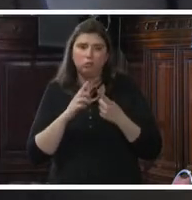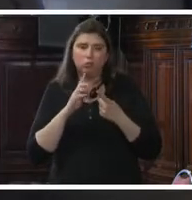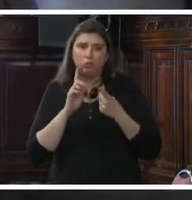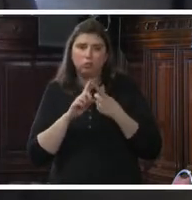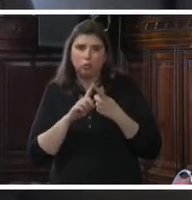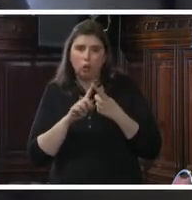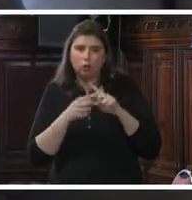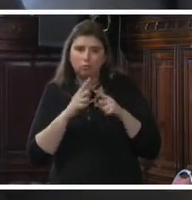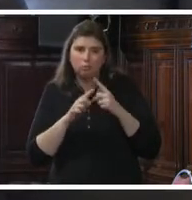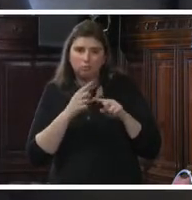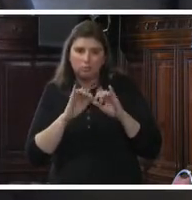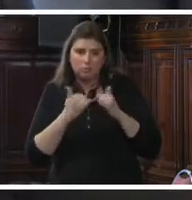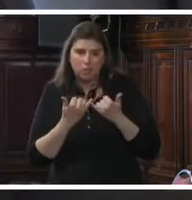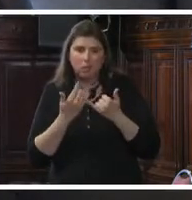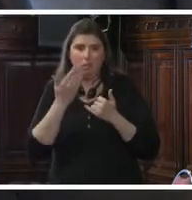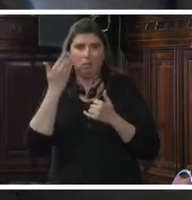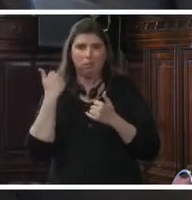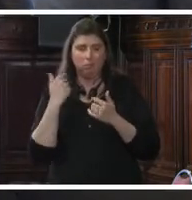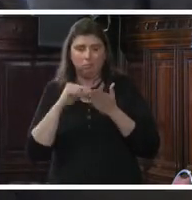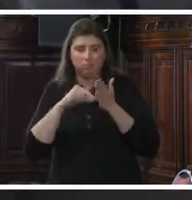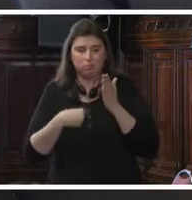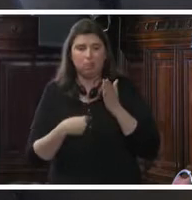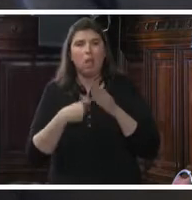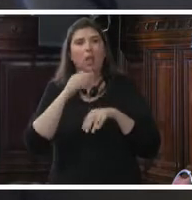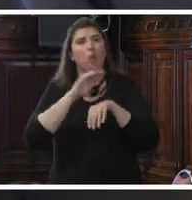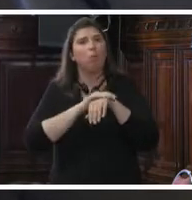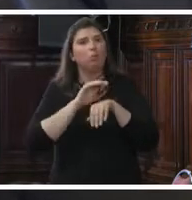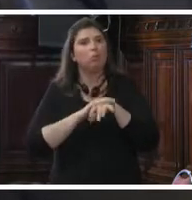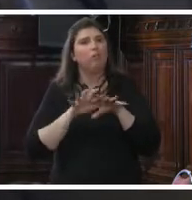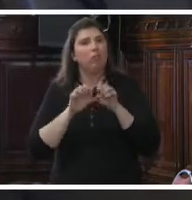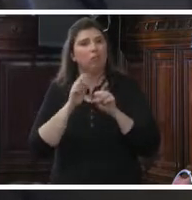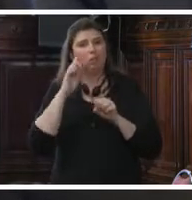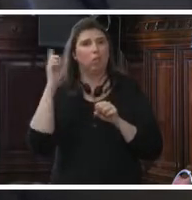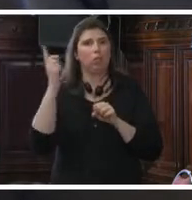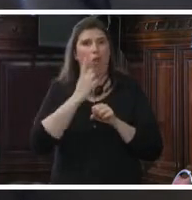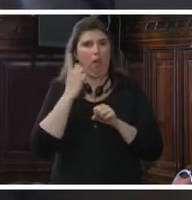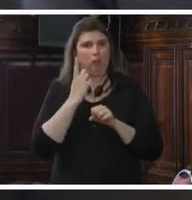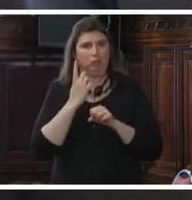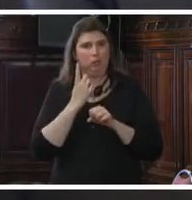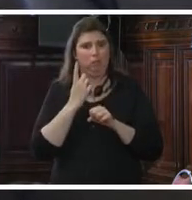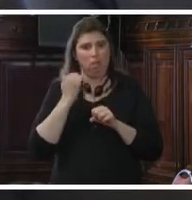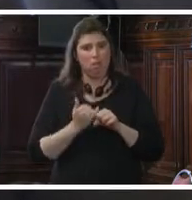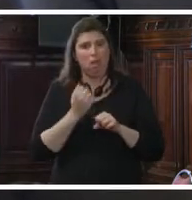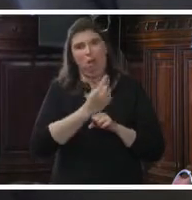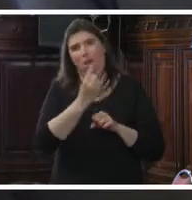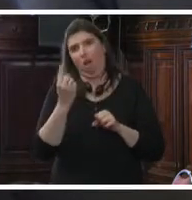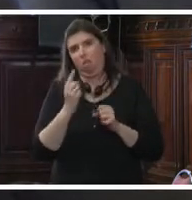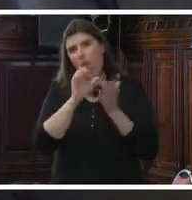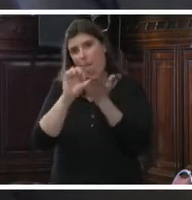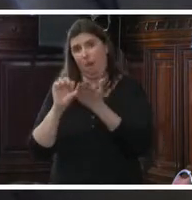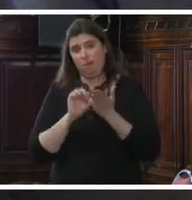responsabilidades internacionales que tenemos. y que sabemos que hay que trabajar